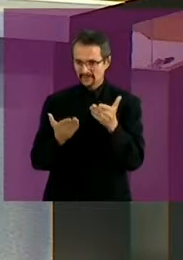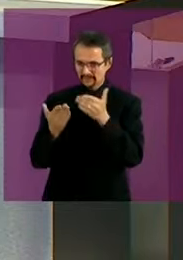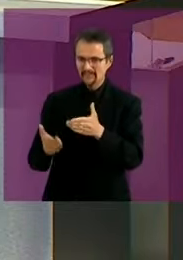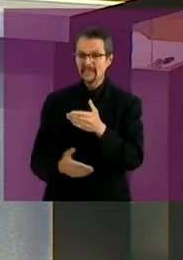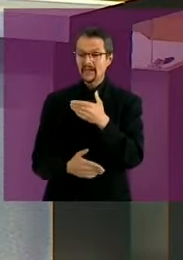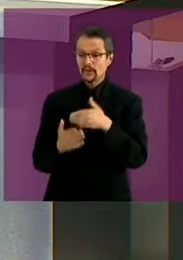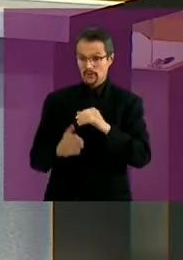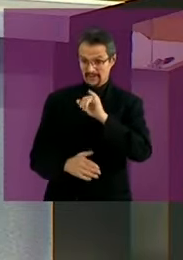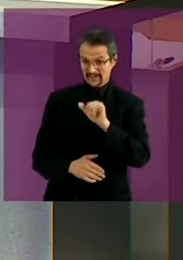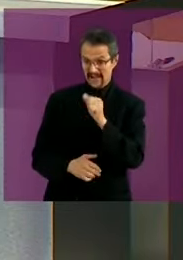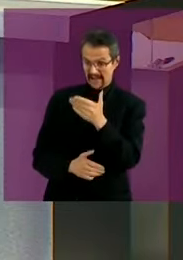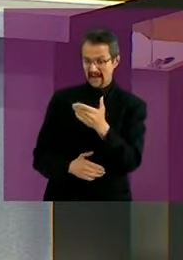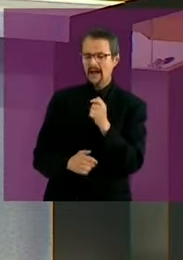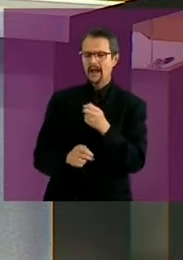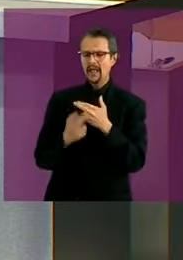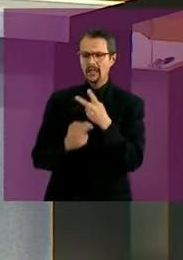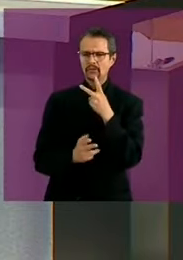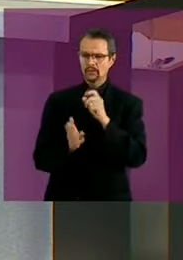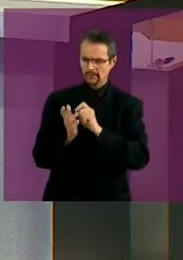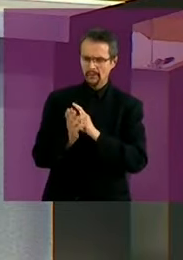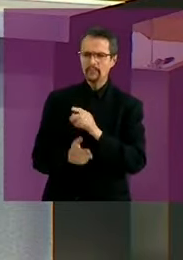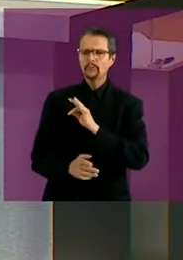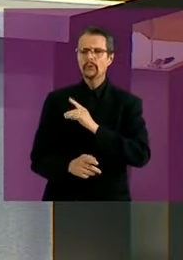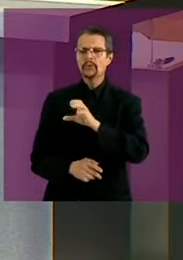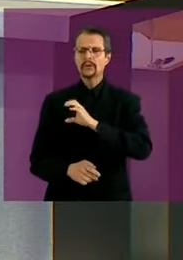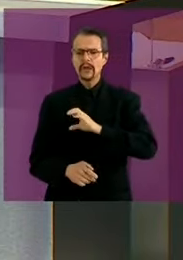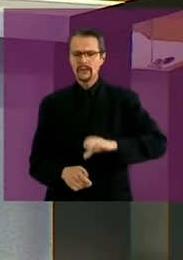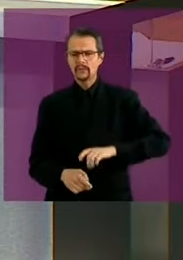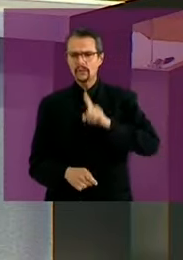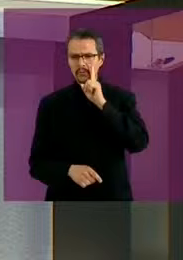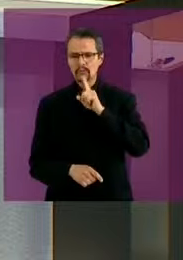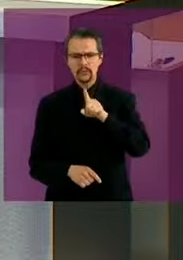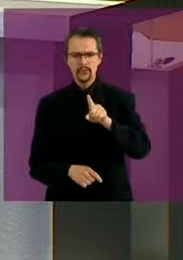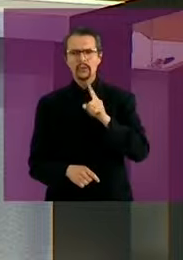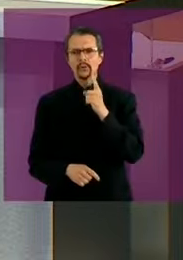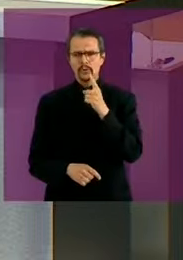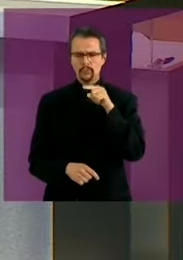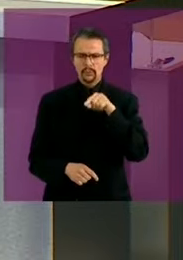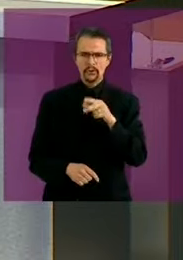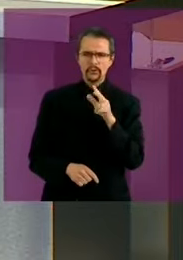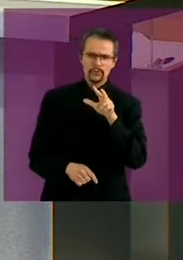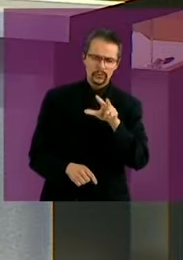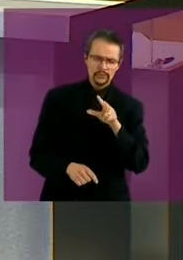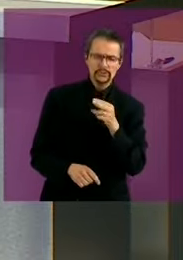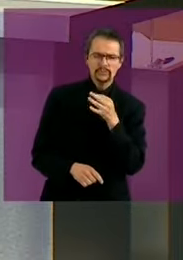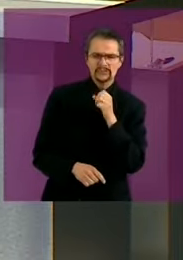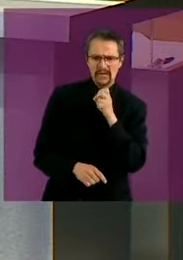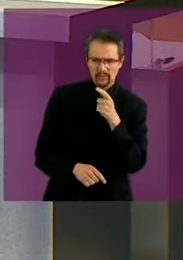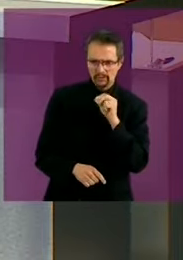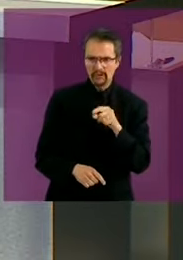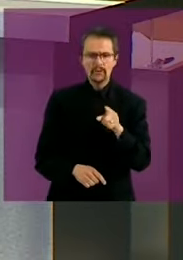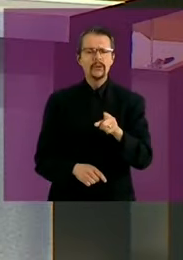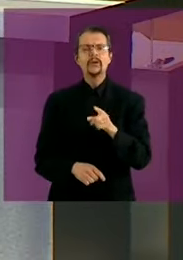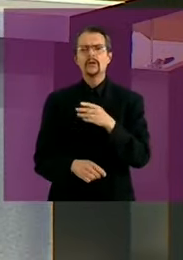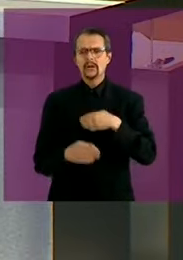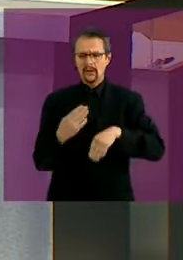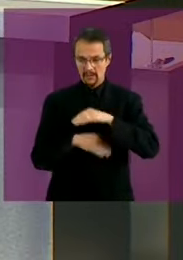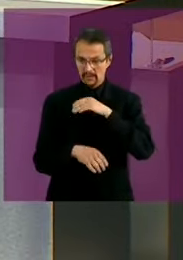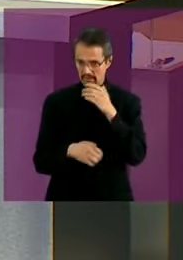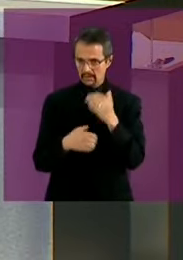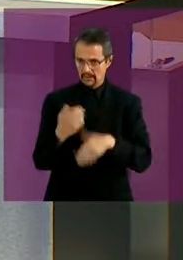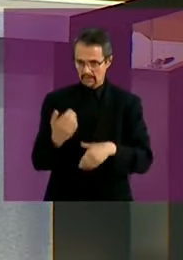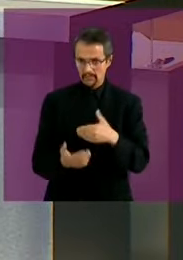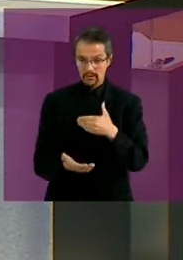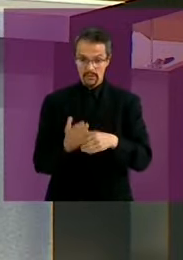todavía. Candidata Xochitl Galvez tiene 1.18. Candidata Claudia Sheinbaum agotó ya su bolsa de tiempo sobre educación. Candidata Xochitl Galvez en los países